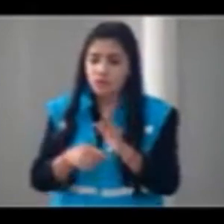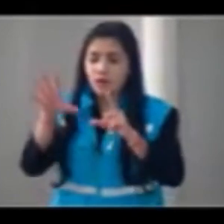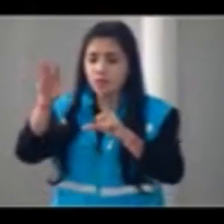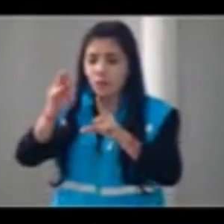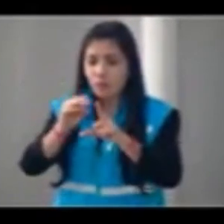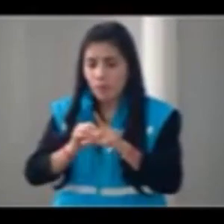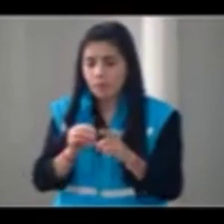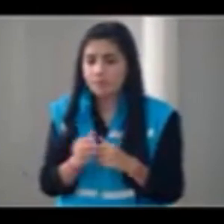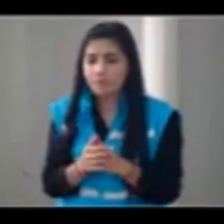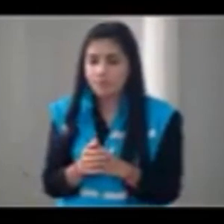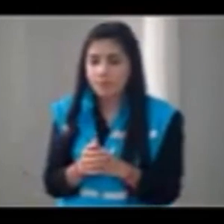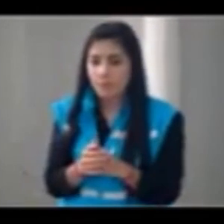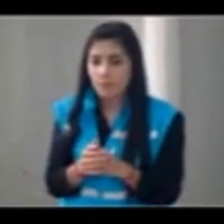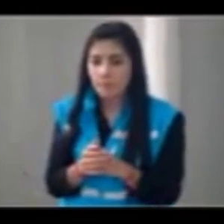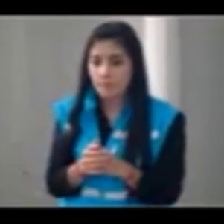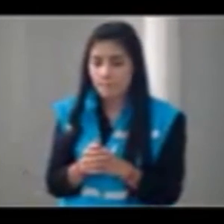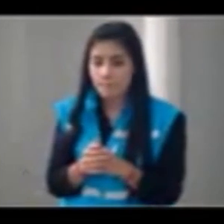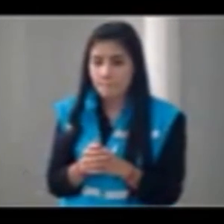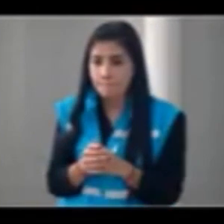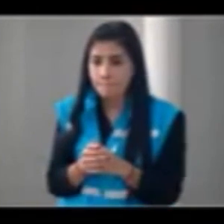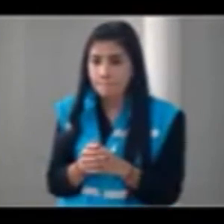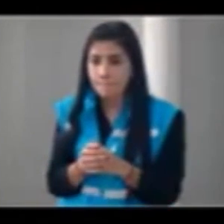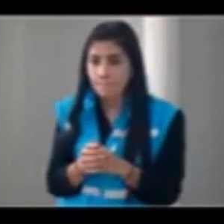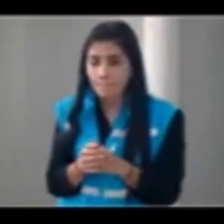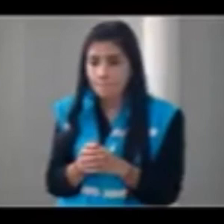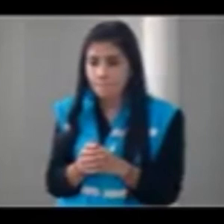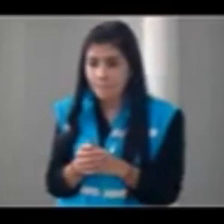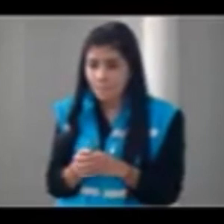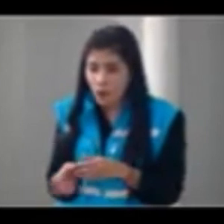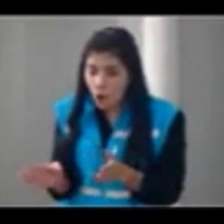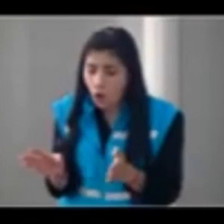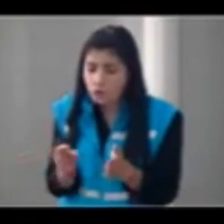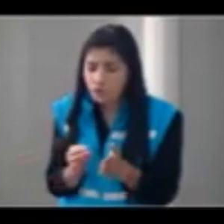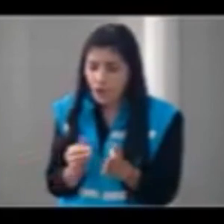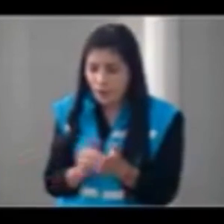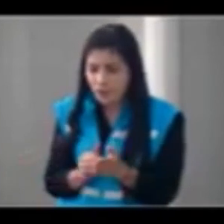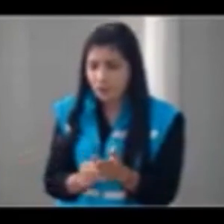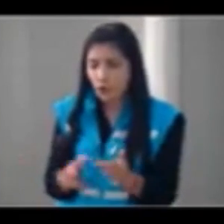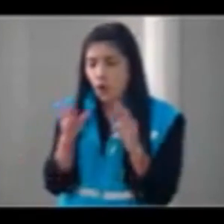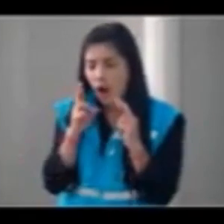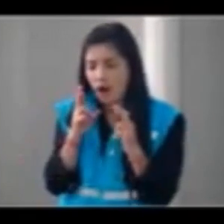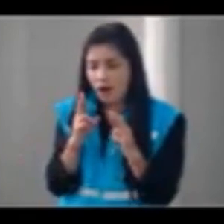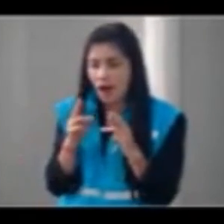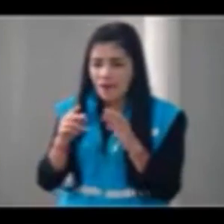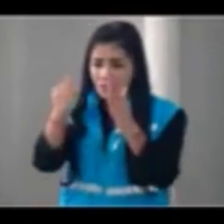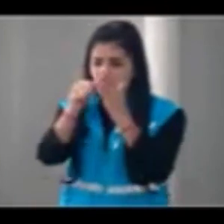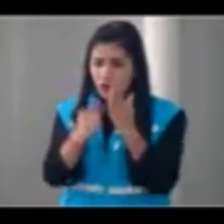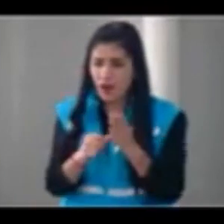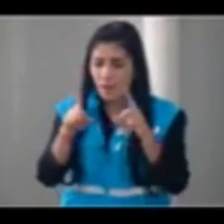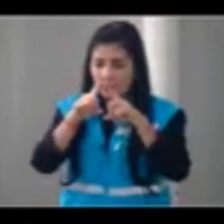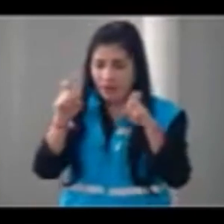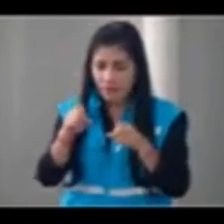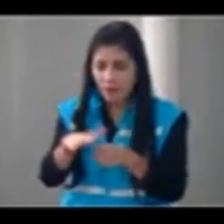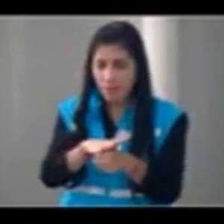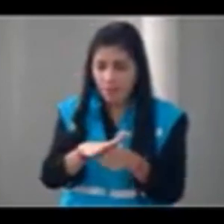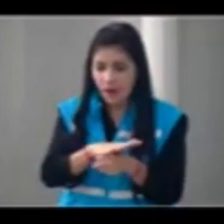reconsideren meter en la parrilla de programación el programa del Barrio de la Cancha, que es un programa que le apuesta a la convivencia entre las barras y que es muy importante